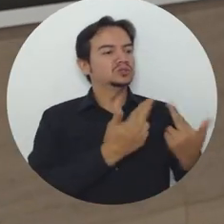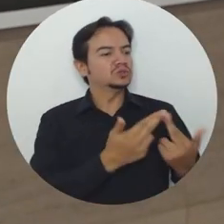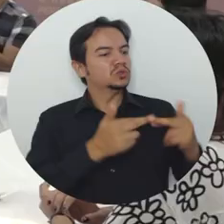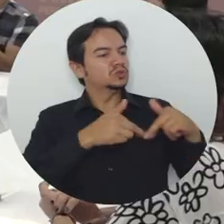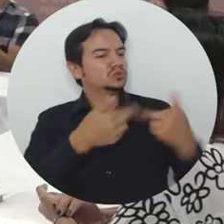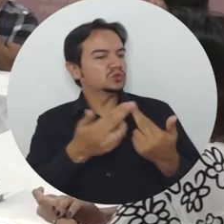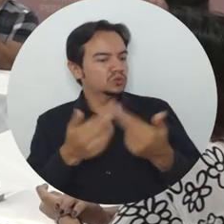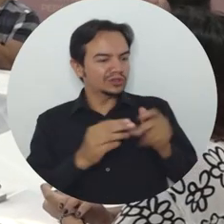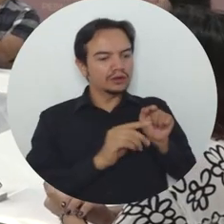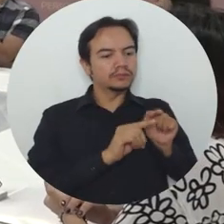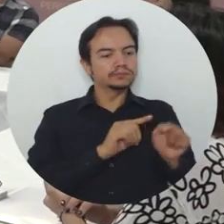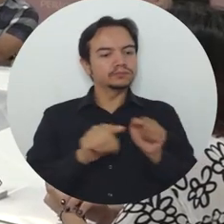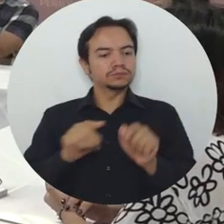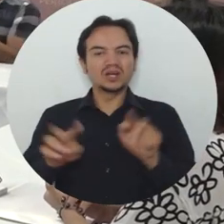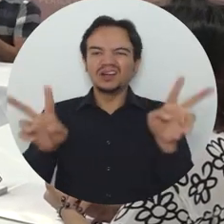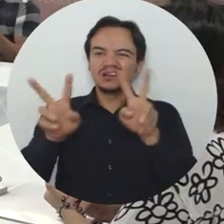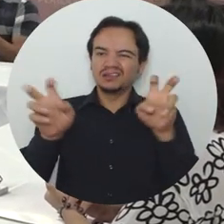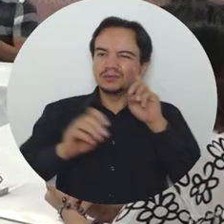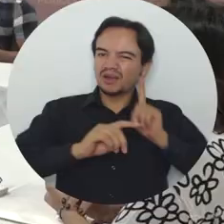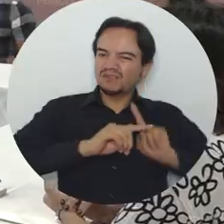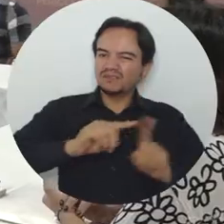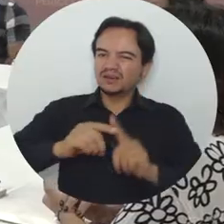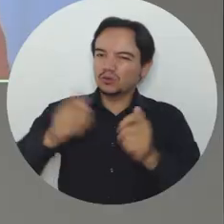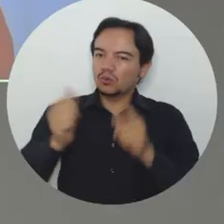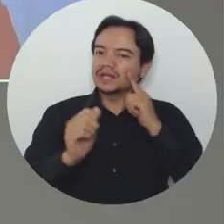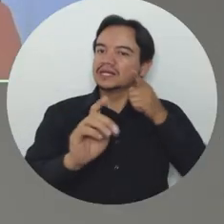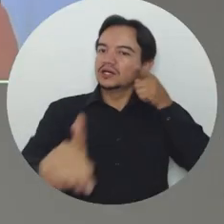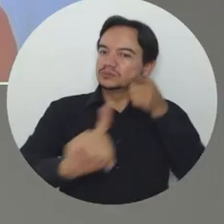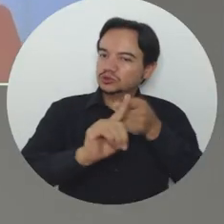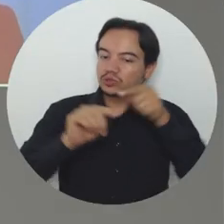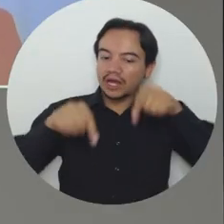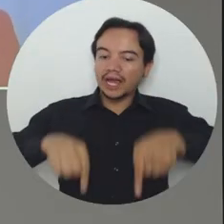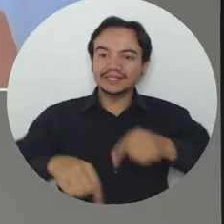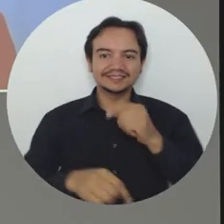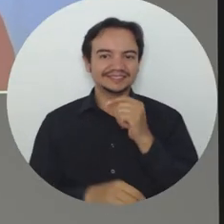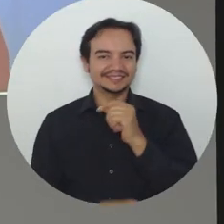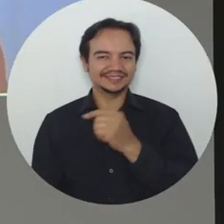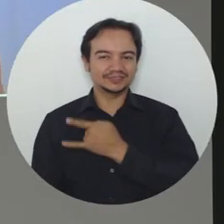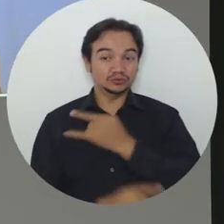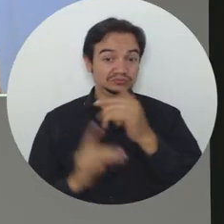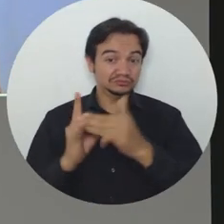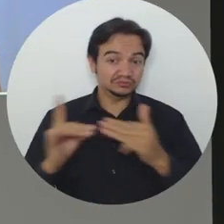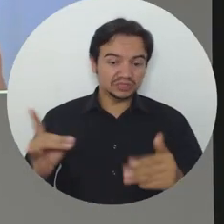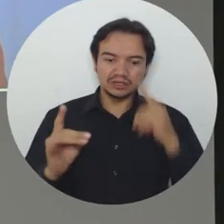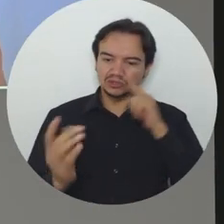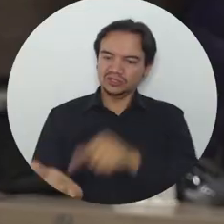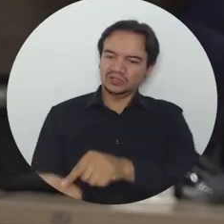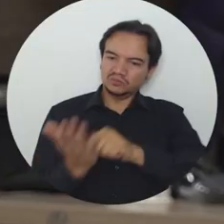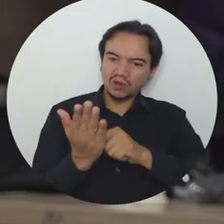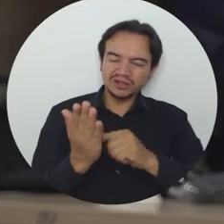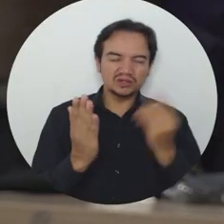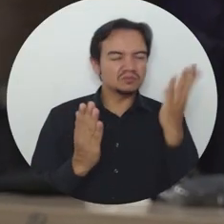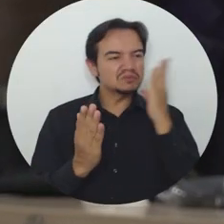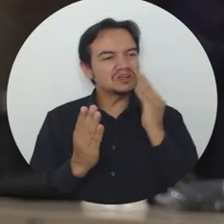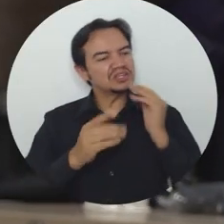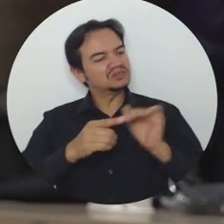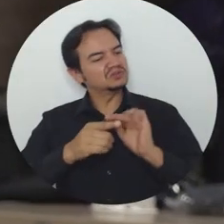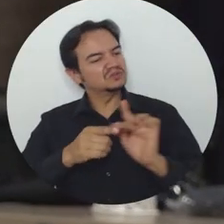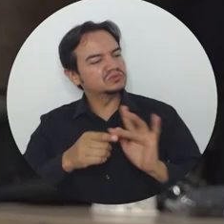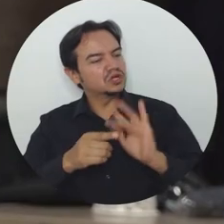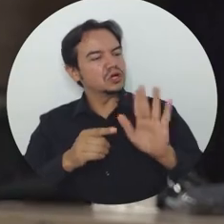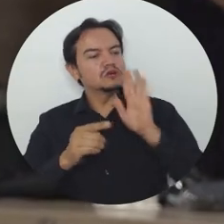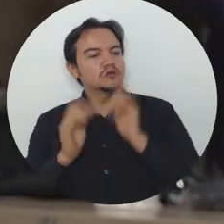reuniones, donde abordaron múltiples tópicos relacionados con la misión institucional, compartieron experiencias que demuestran el compromiso de la